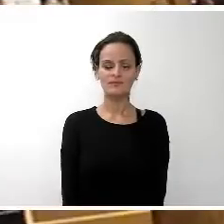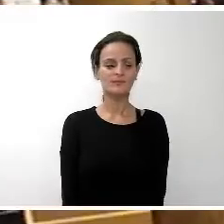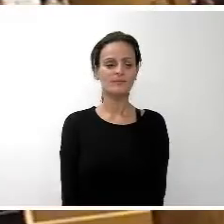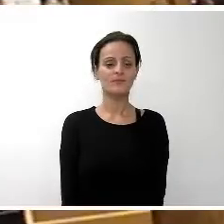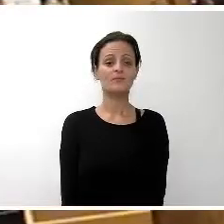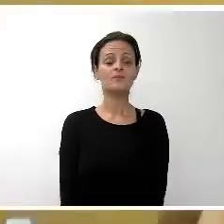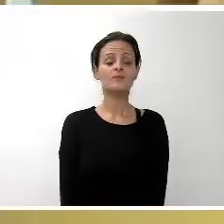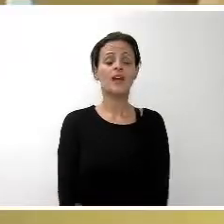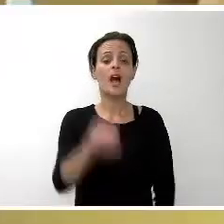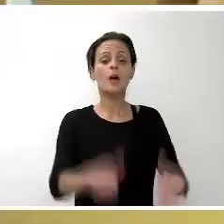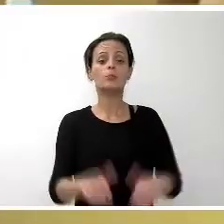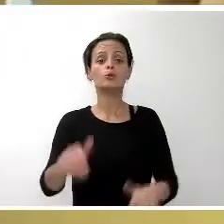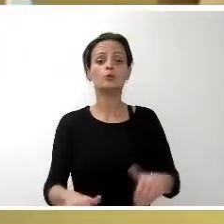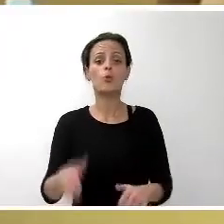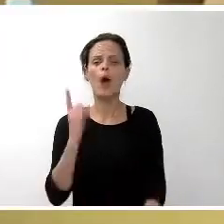¿Votos en contra?